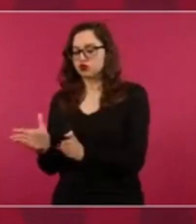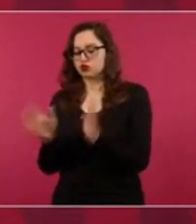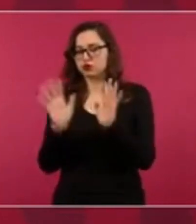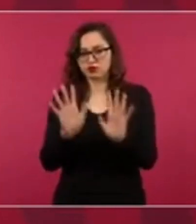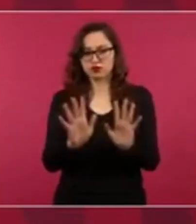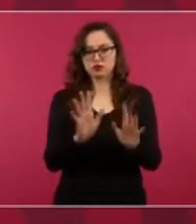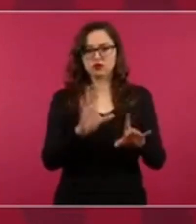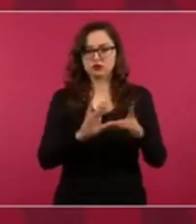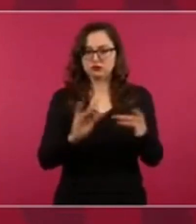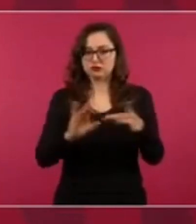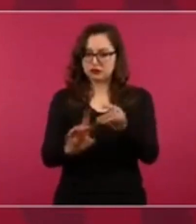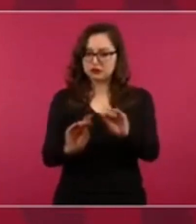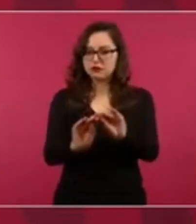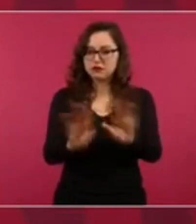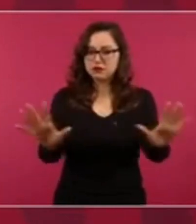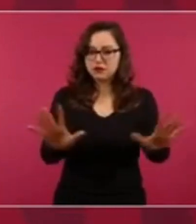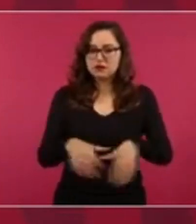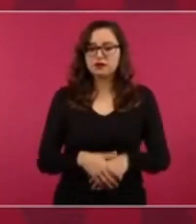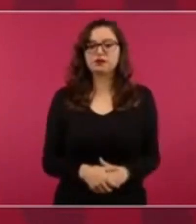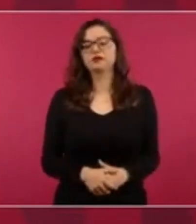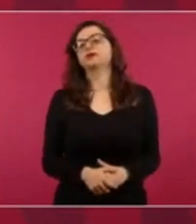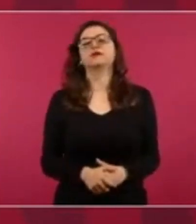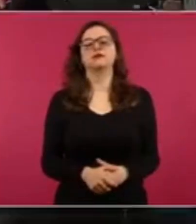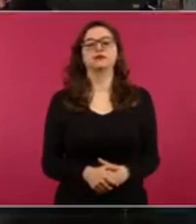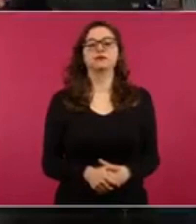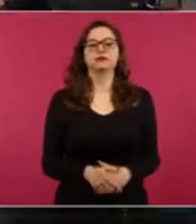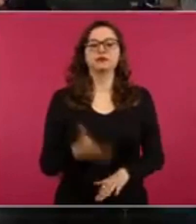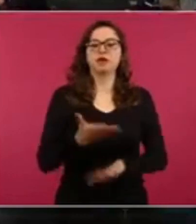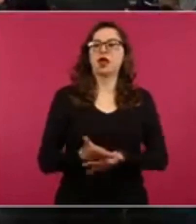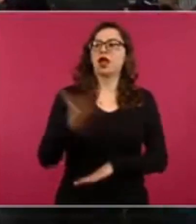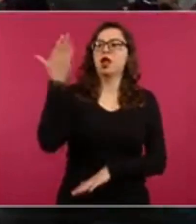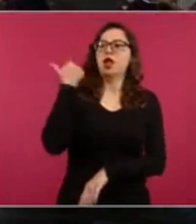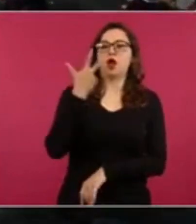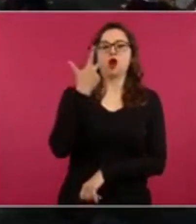hechos lamentables, hace ocho años.